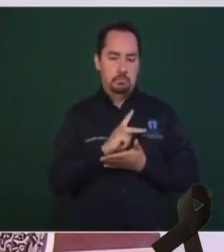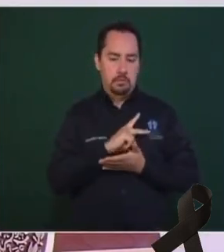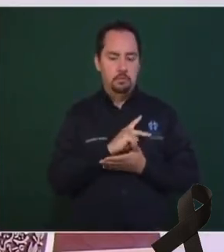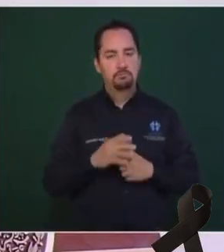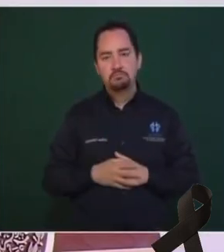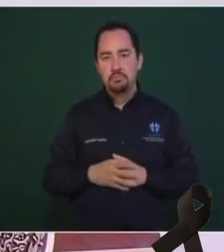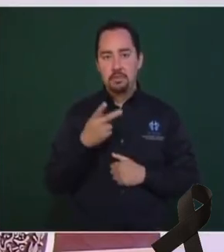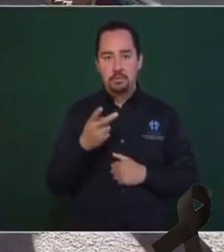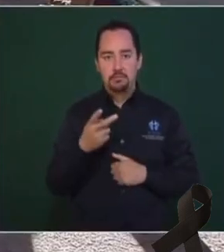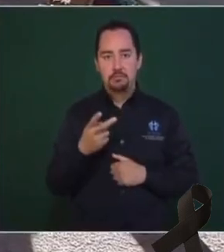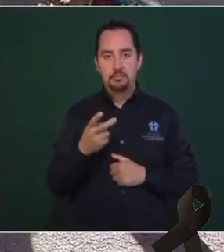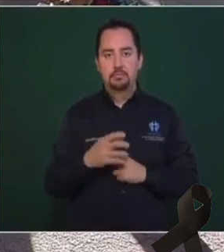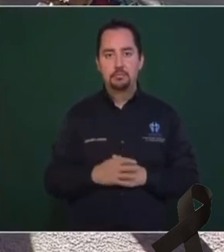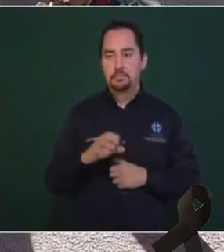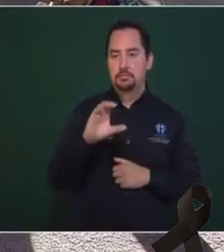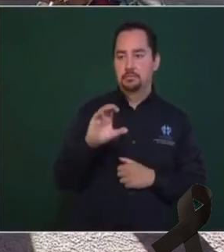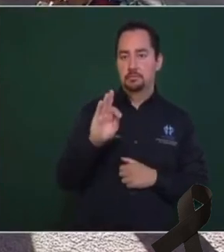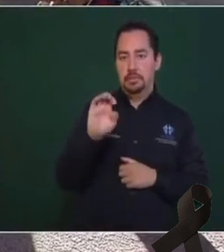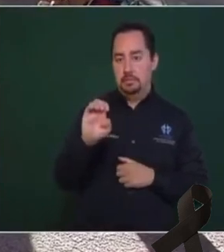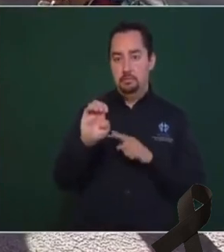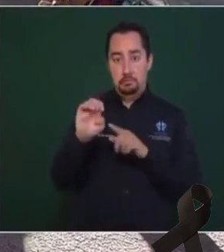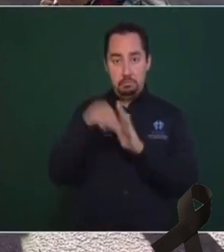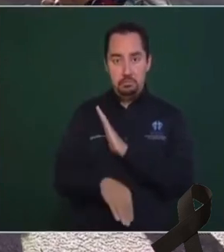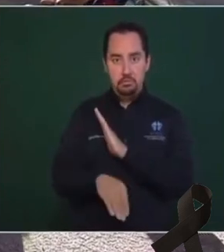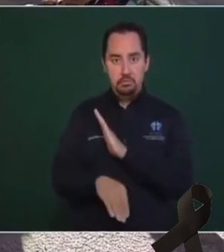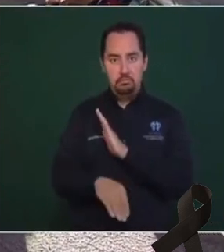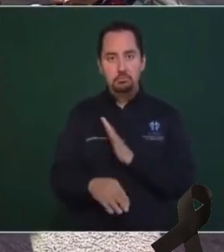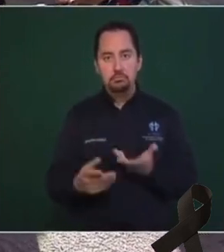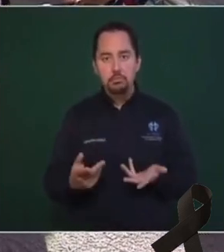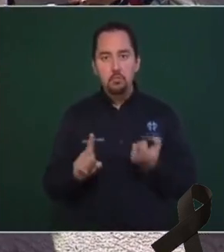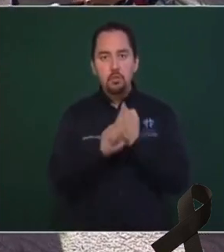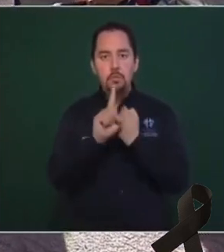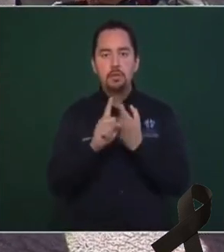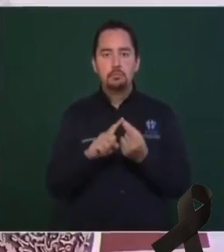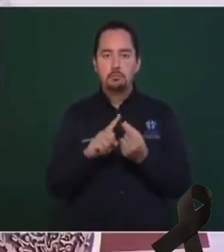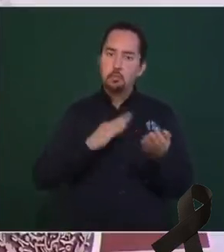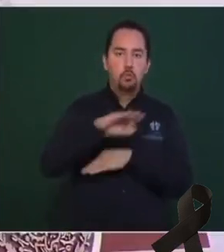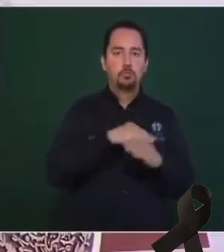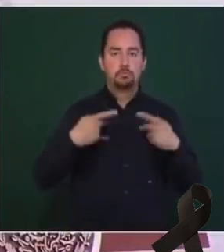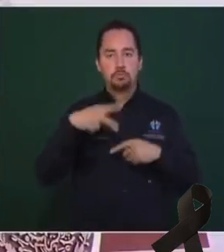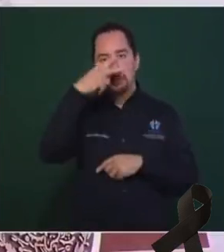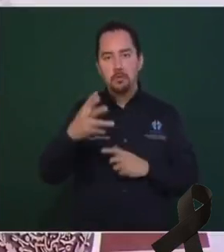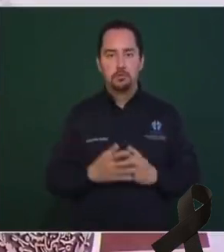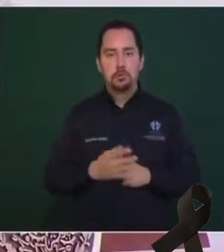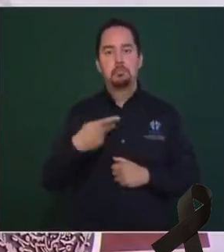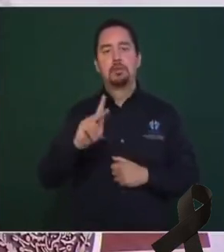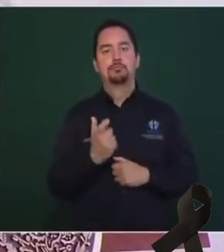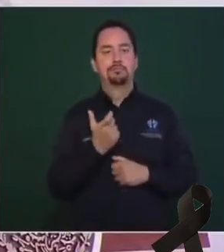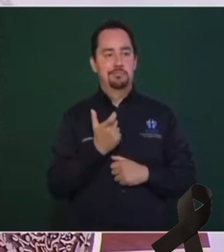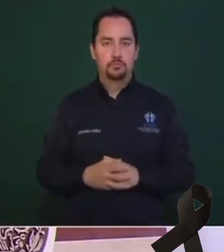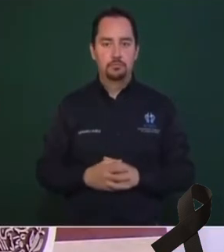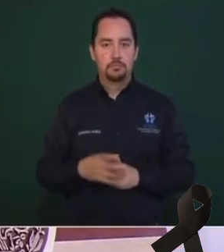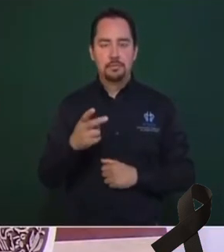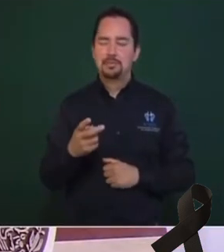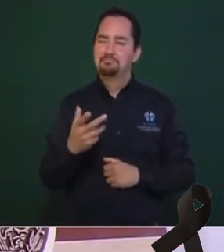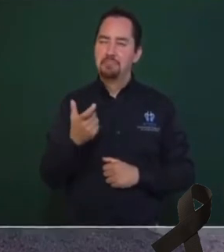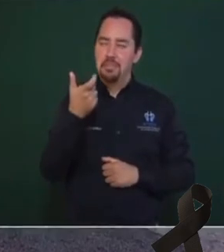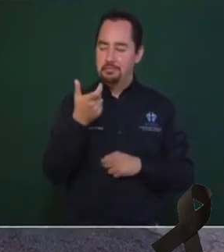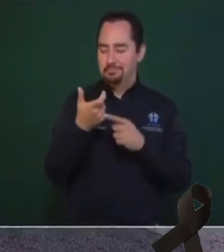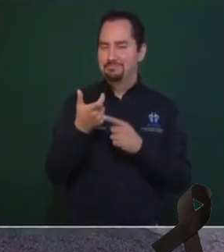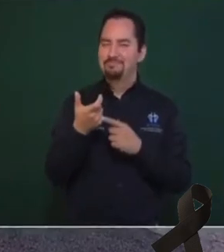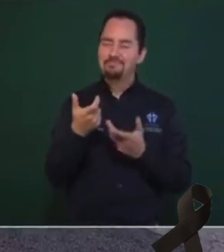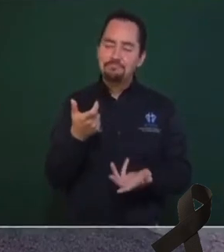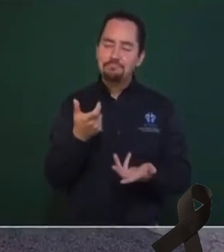se quiebra la Comisión Federal de Electricidad. Nos afecta a todos los mexicanos, pero la codicidad es mucha. Entonces ayer